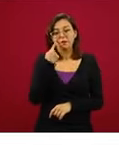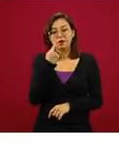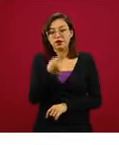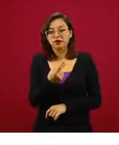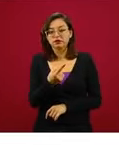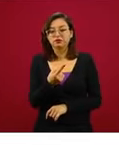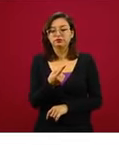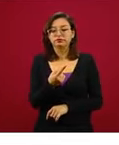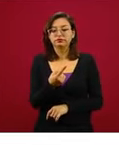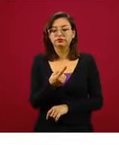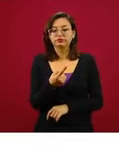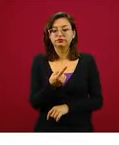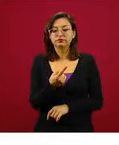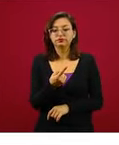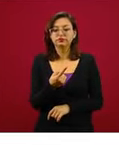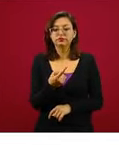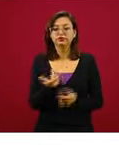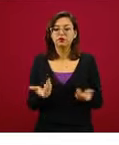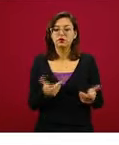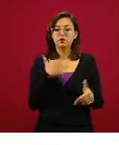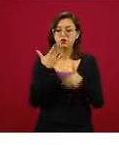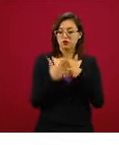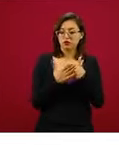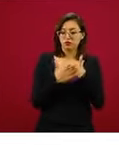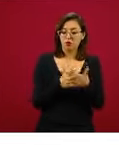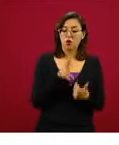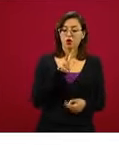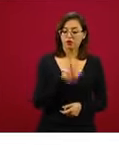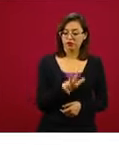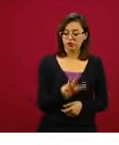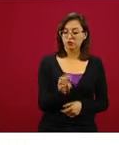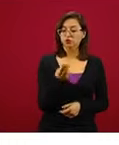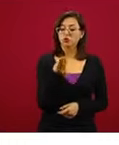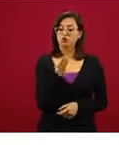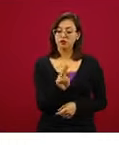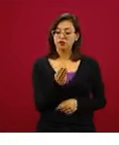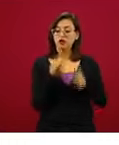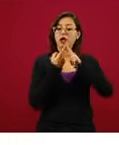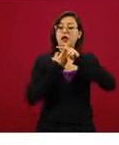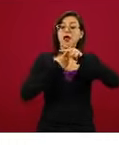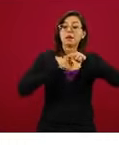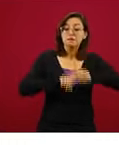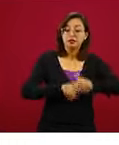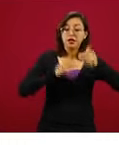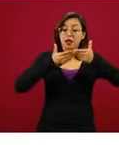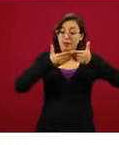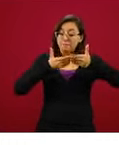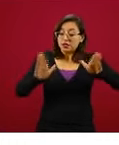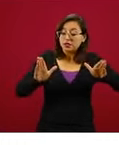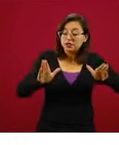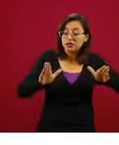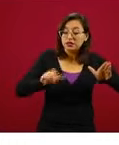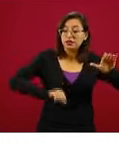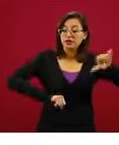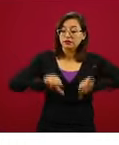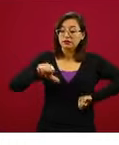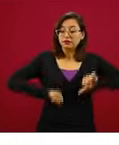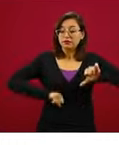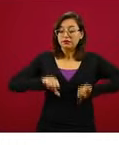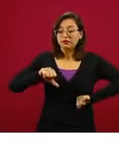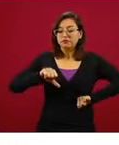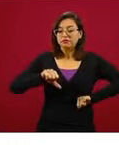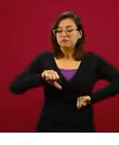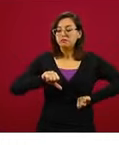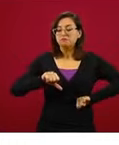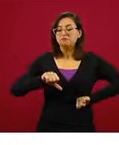cómo nos ubicamos el 18 de mayo para un proceso de reapertura que en realidad arranca